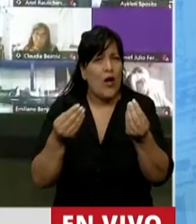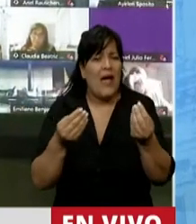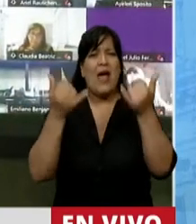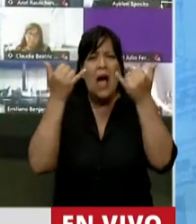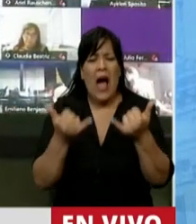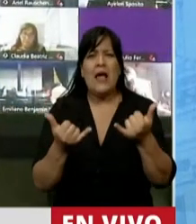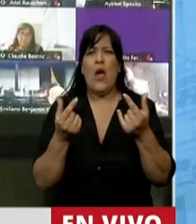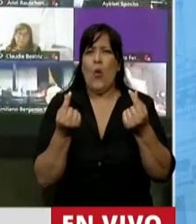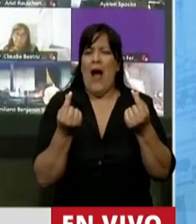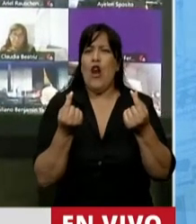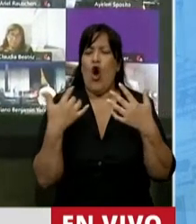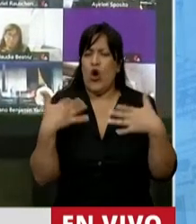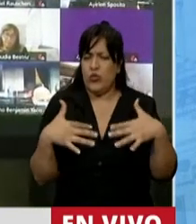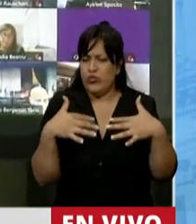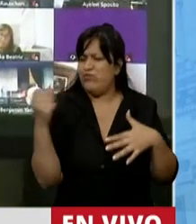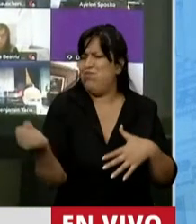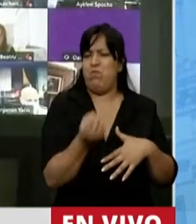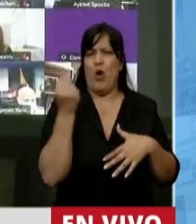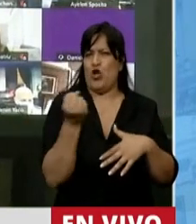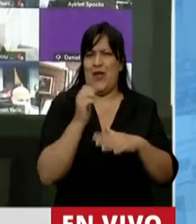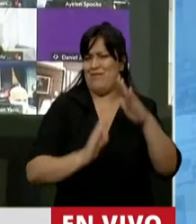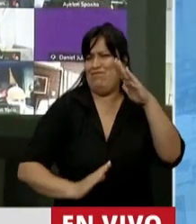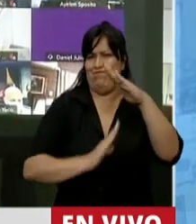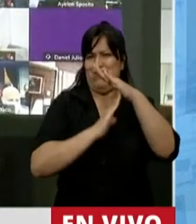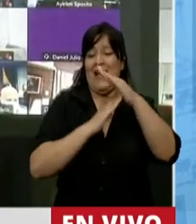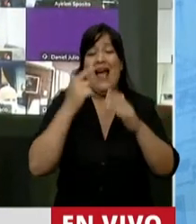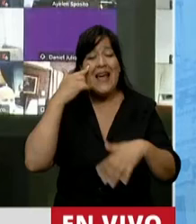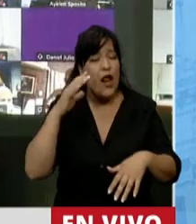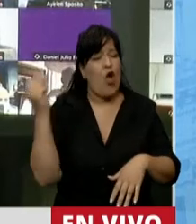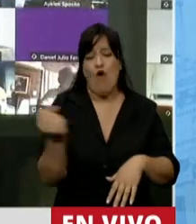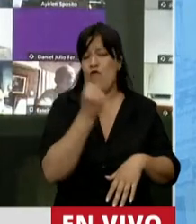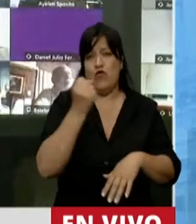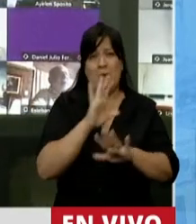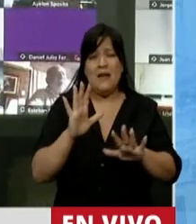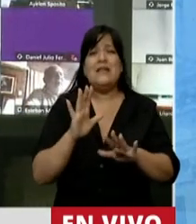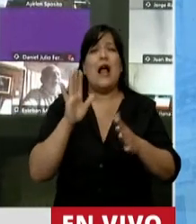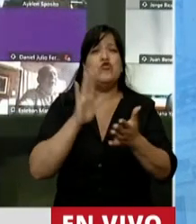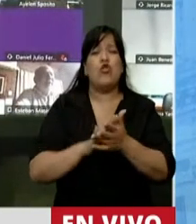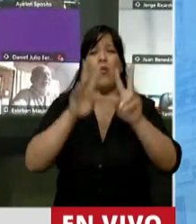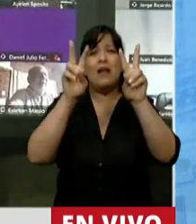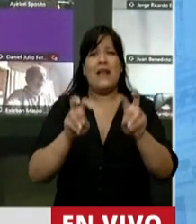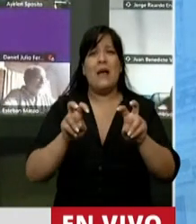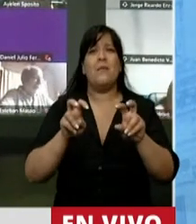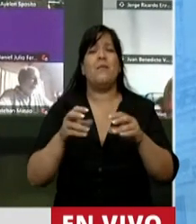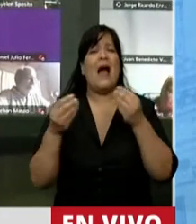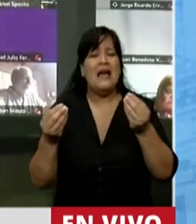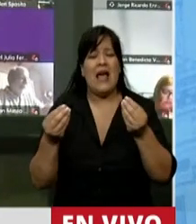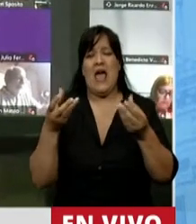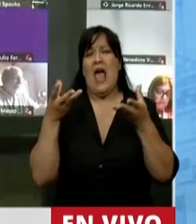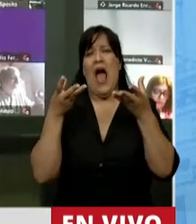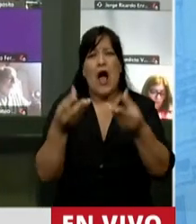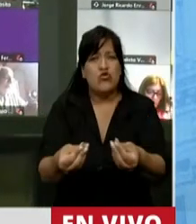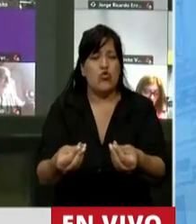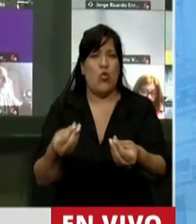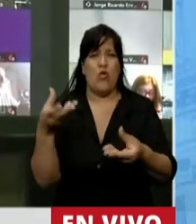valor supremo y que creo que es fundamental a la hora de regular las relaciones humanas, como es la solidaridad,